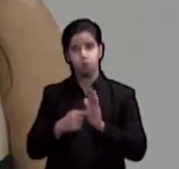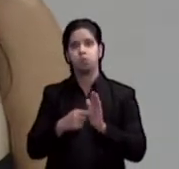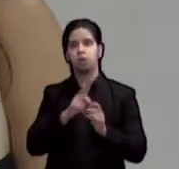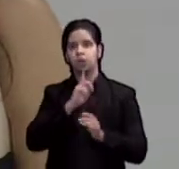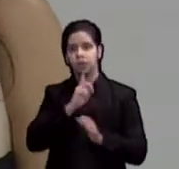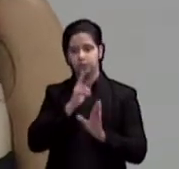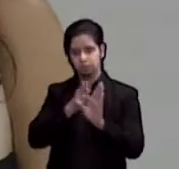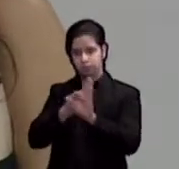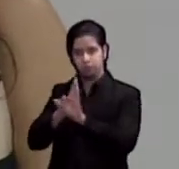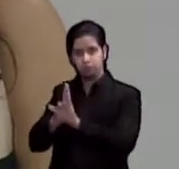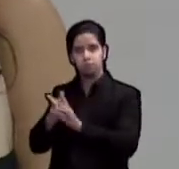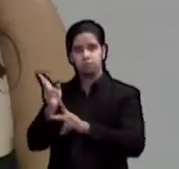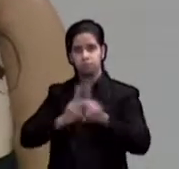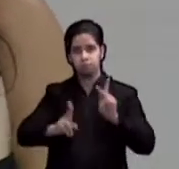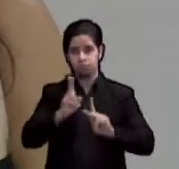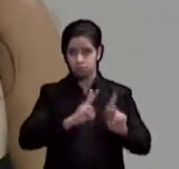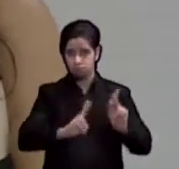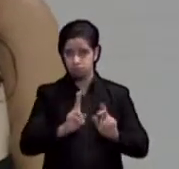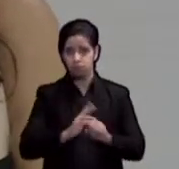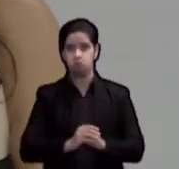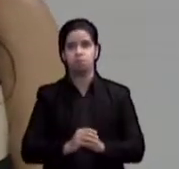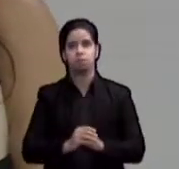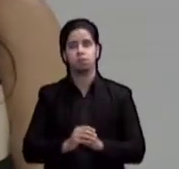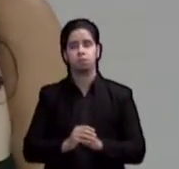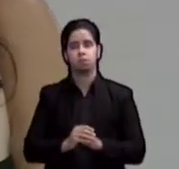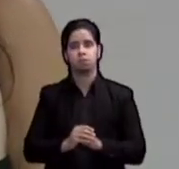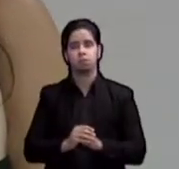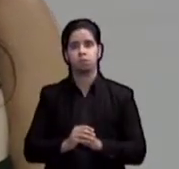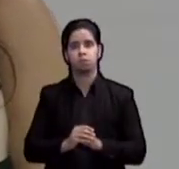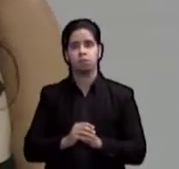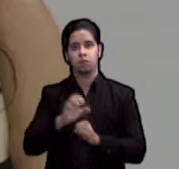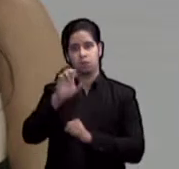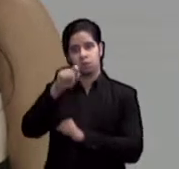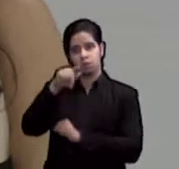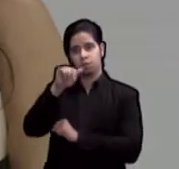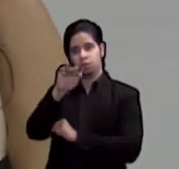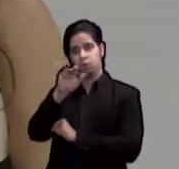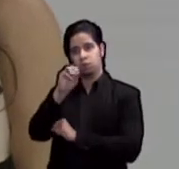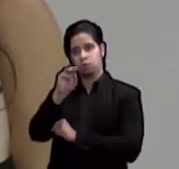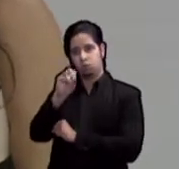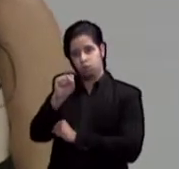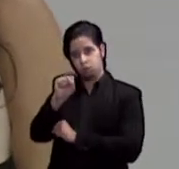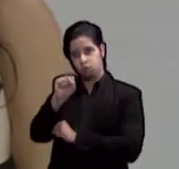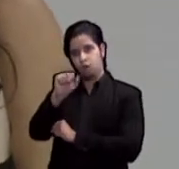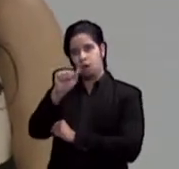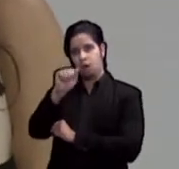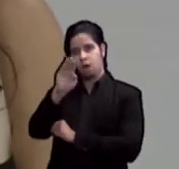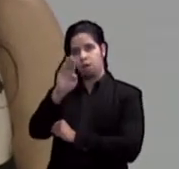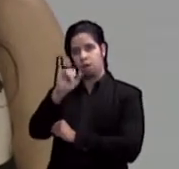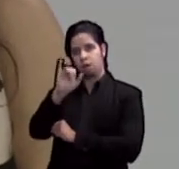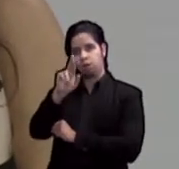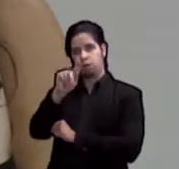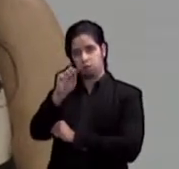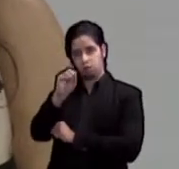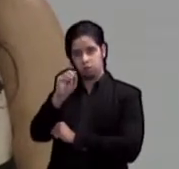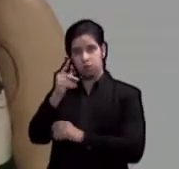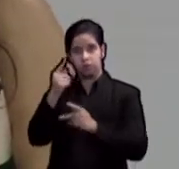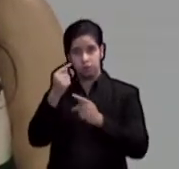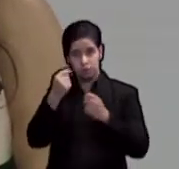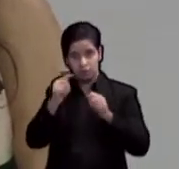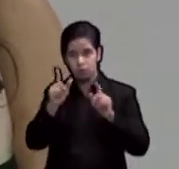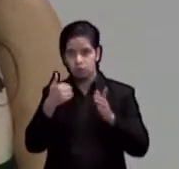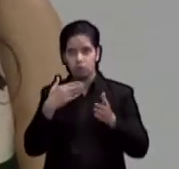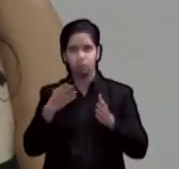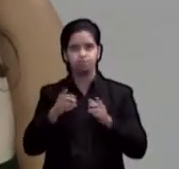la sociedad. Espacios Abiertos está trabajando este área de acceso a la justicia porque sabemos que en Puerto Rico no existe igualdad de